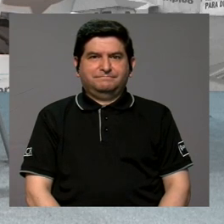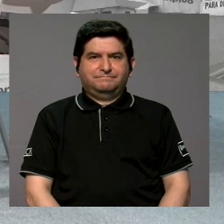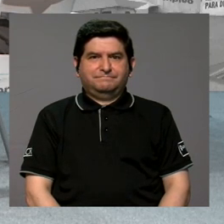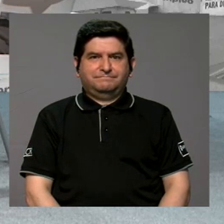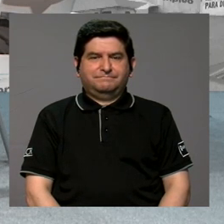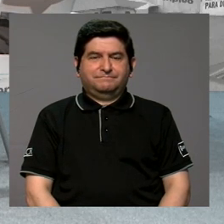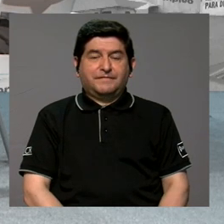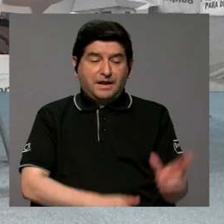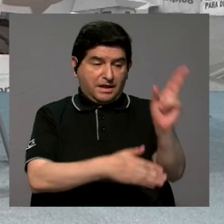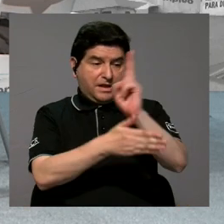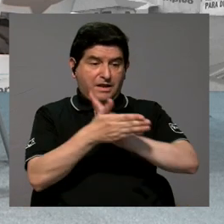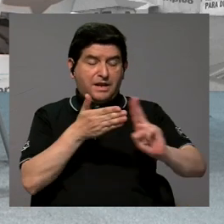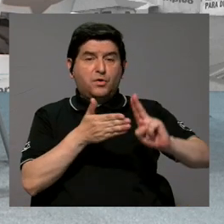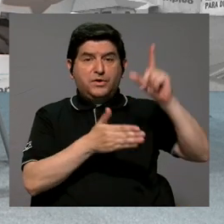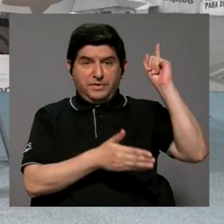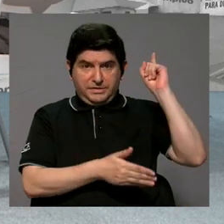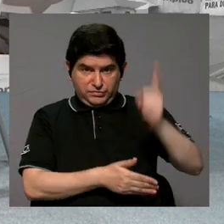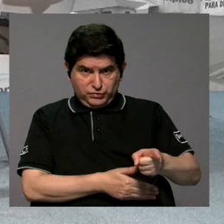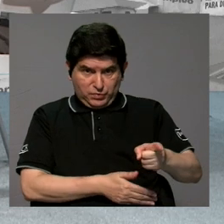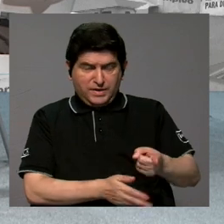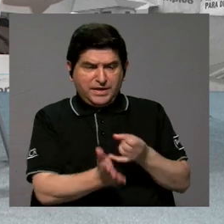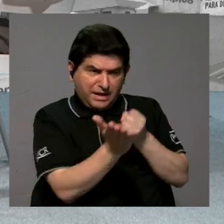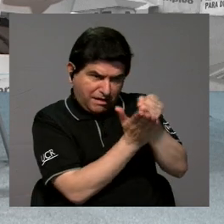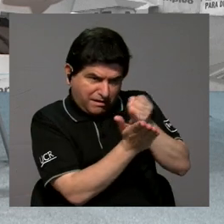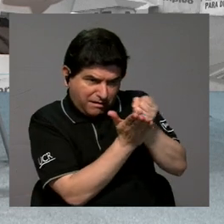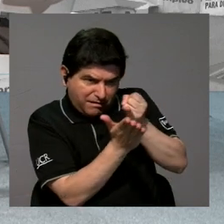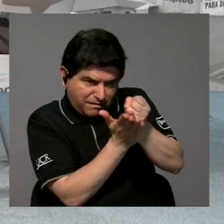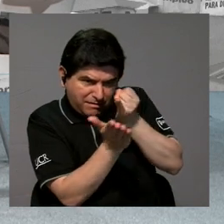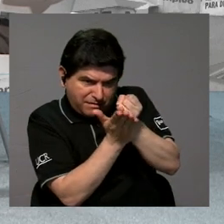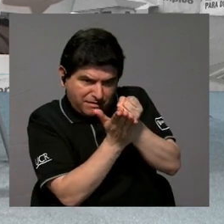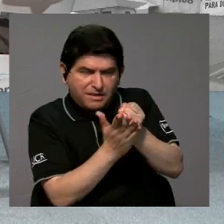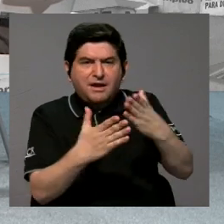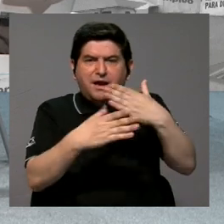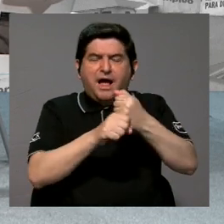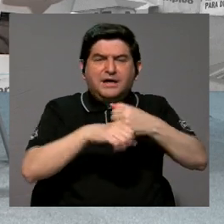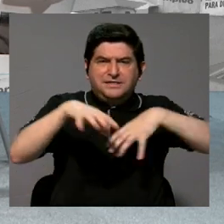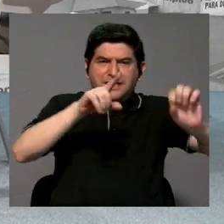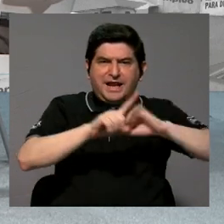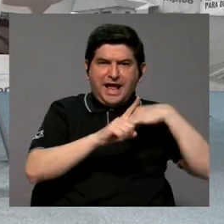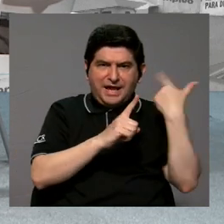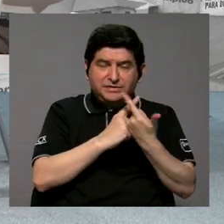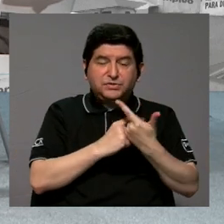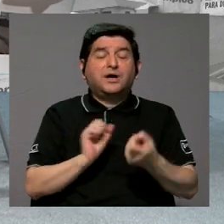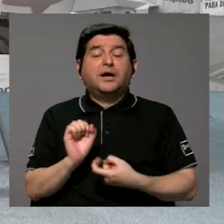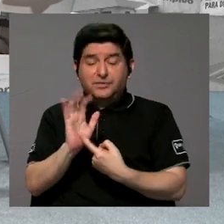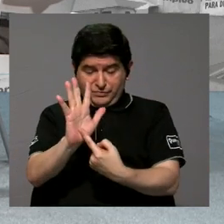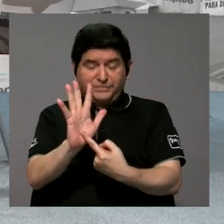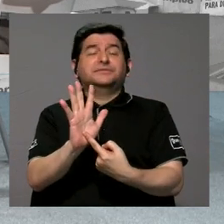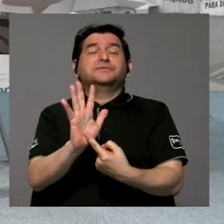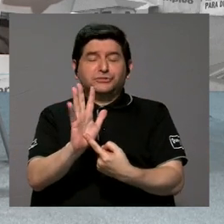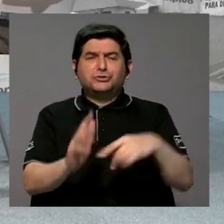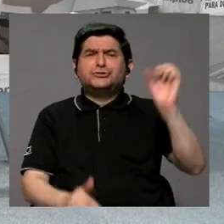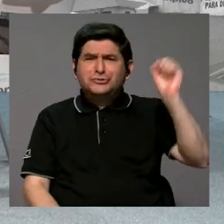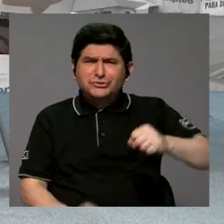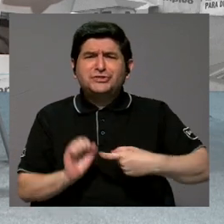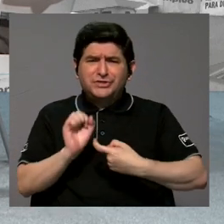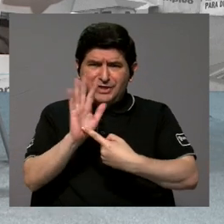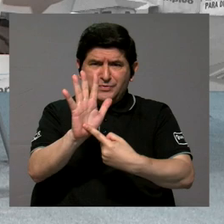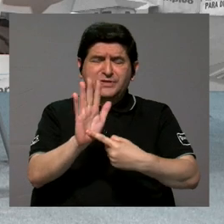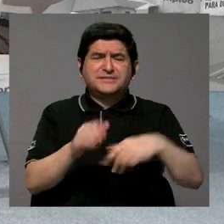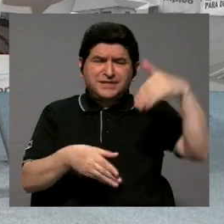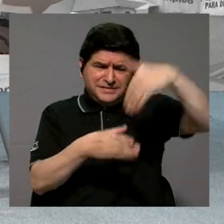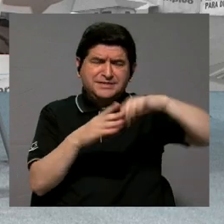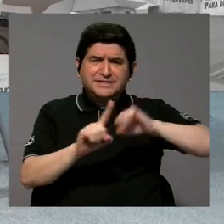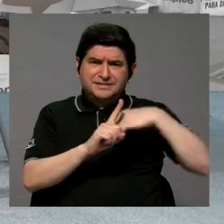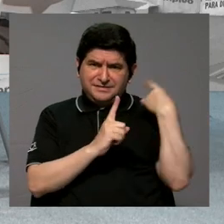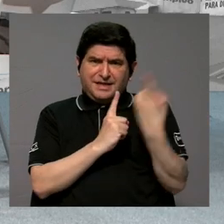obliga a la universidad a investigar a realizar acción social a proyectarse en la